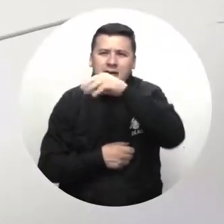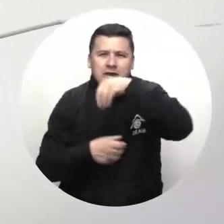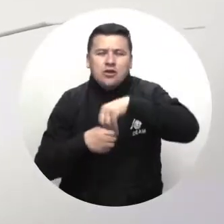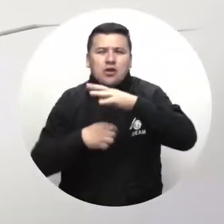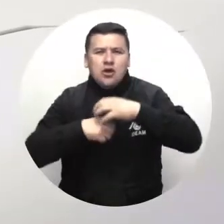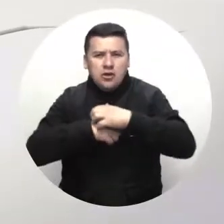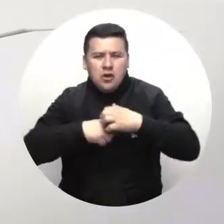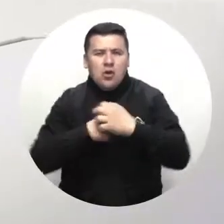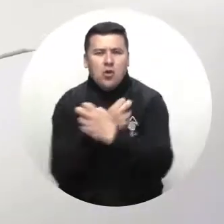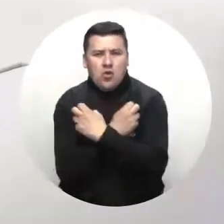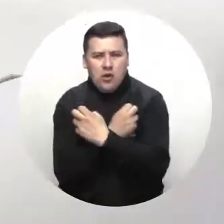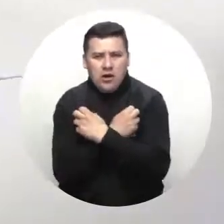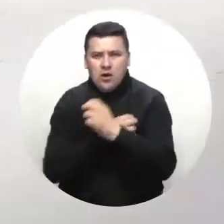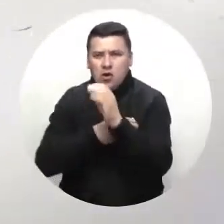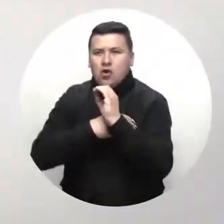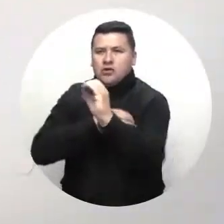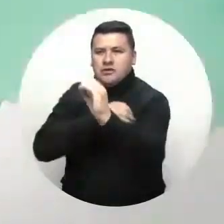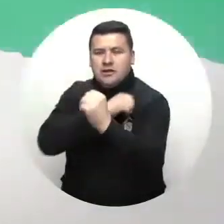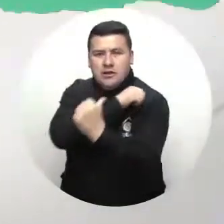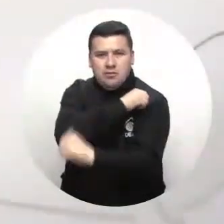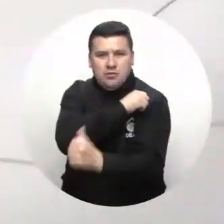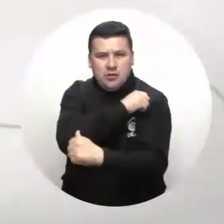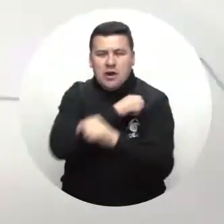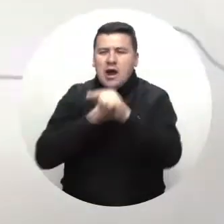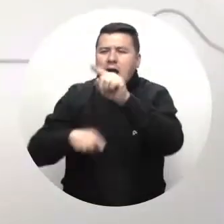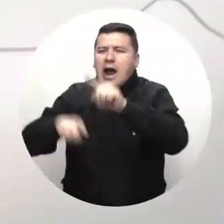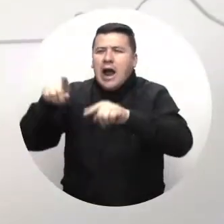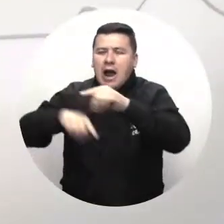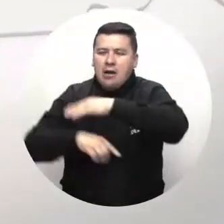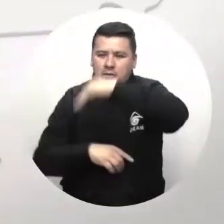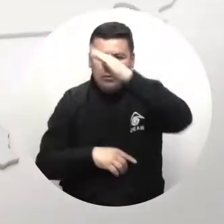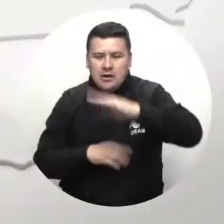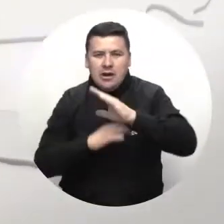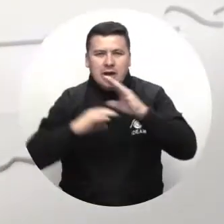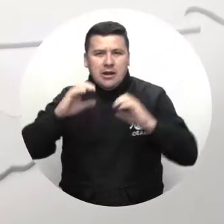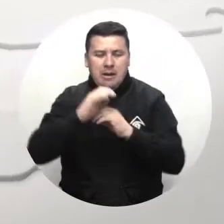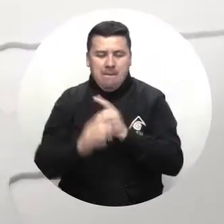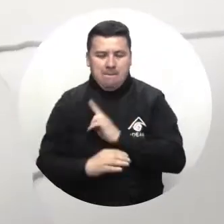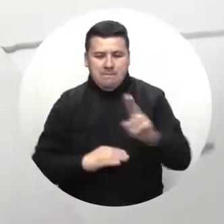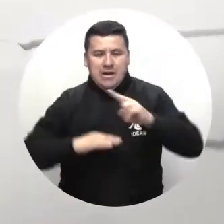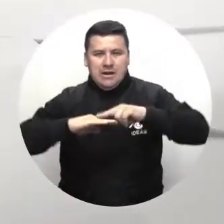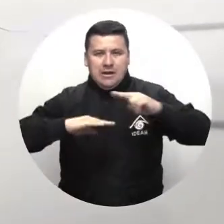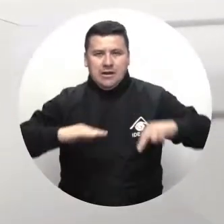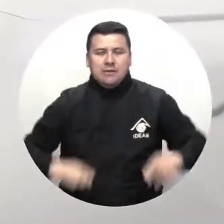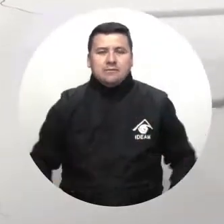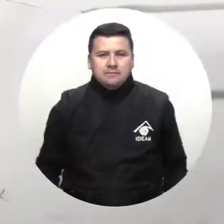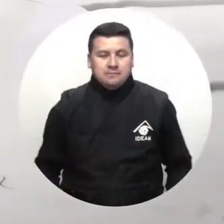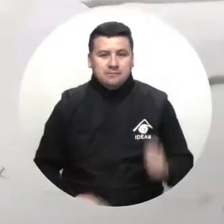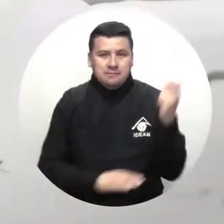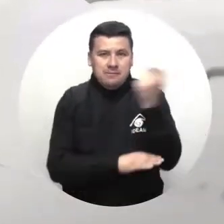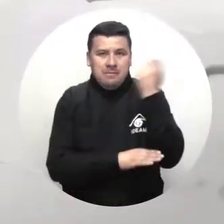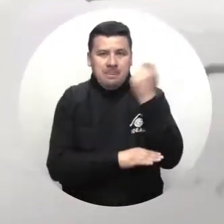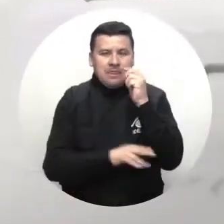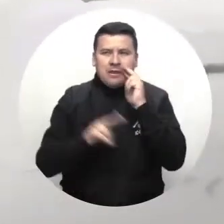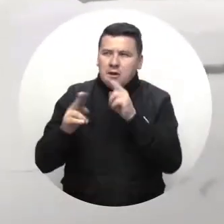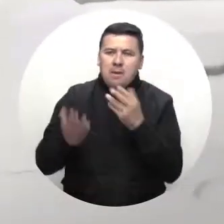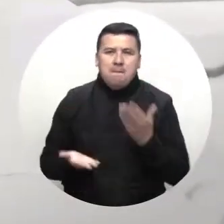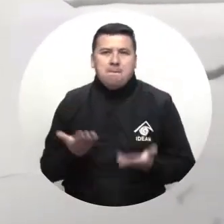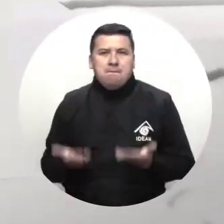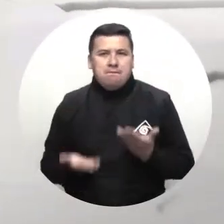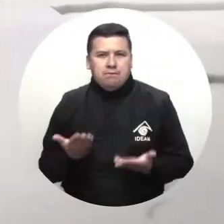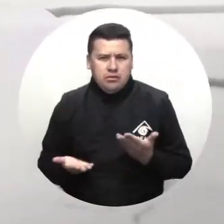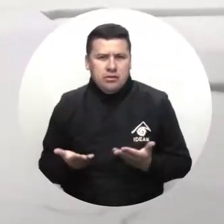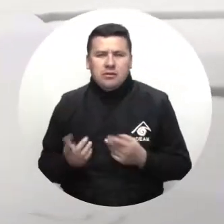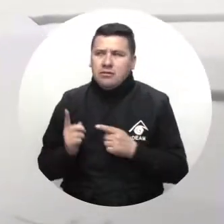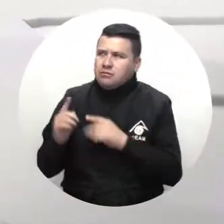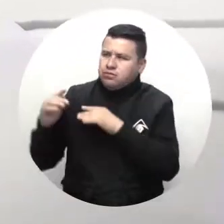Caldas, el oriente del Torima, Huila, occidente de Boyacá y en algunas zonas de montaña del Cauca, Valle y Nariño. Desde los llanos orientales